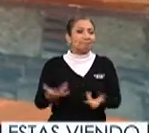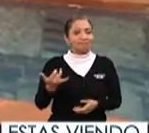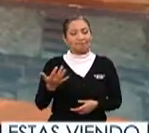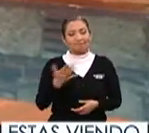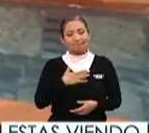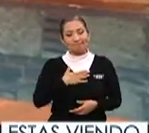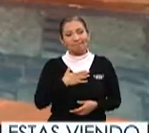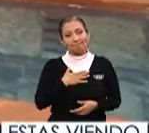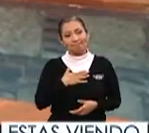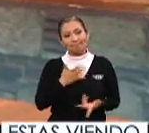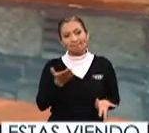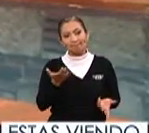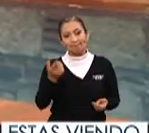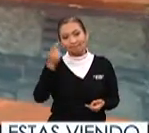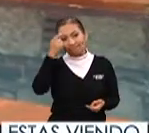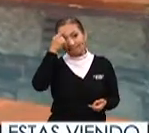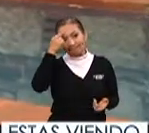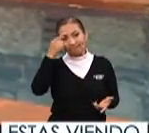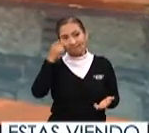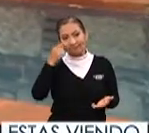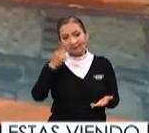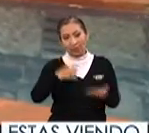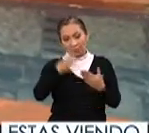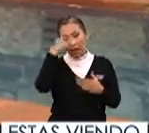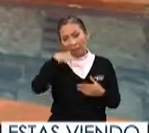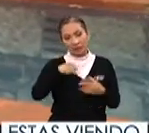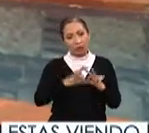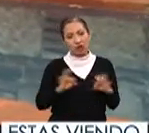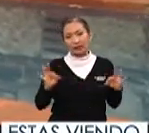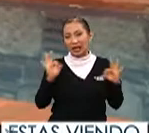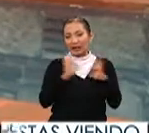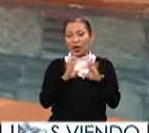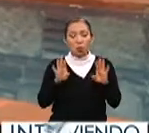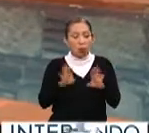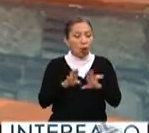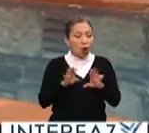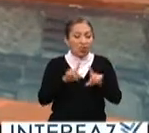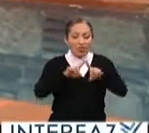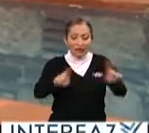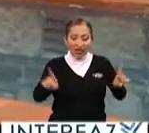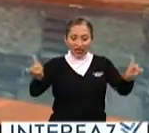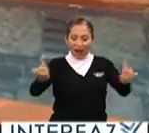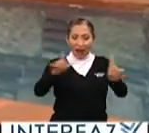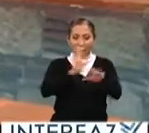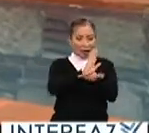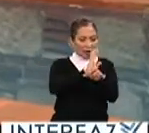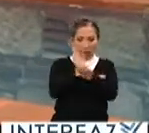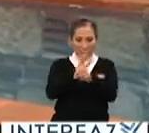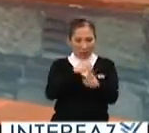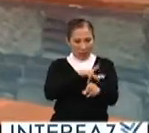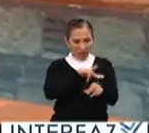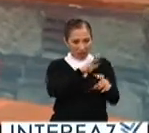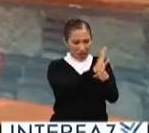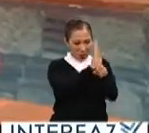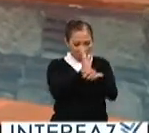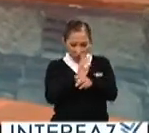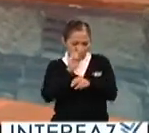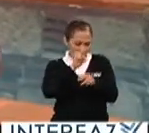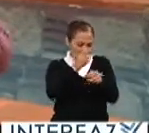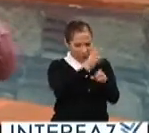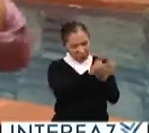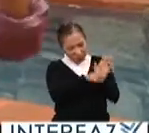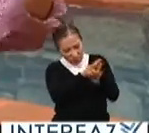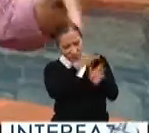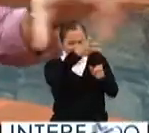bueno, creo que para mí es lo más importante, ¿no? Como la diferencia entre estas, estas películas, más allá de cómo las